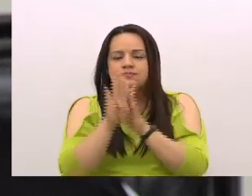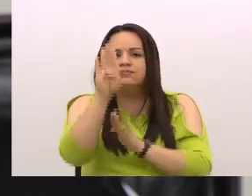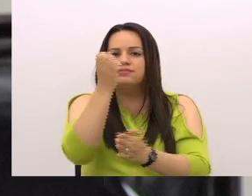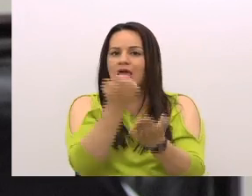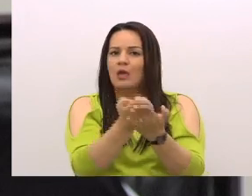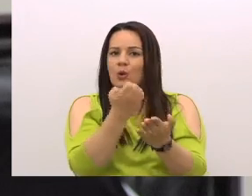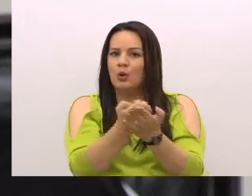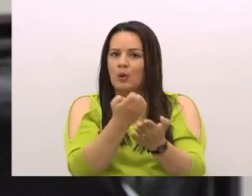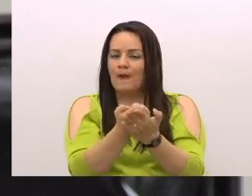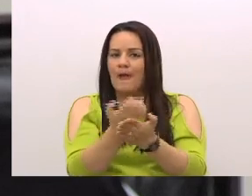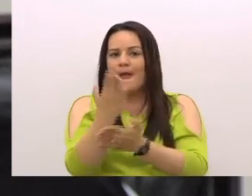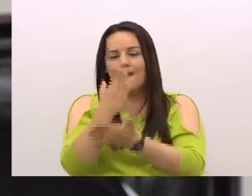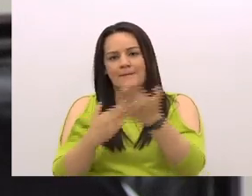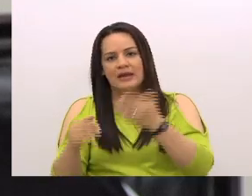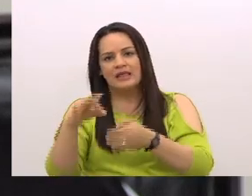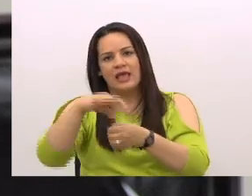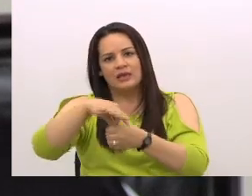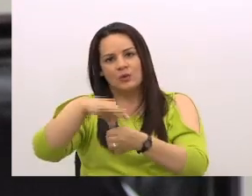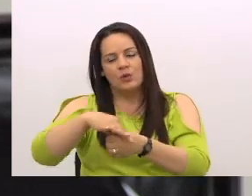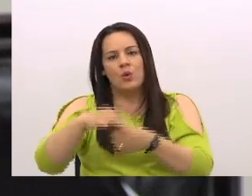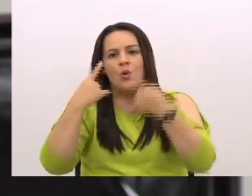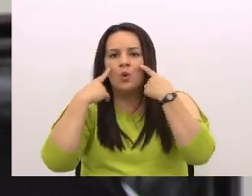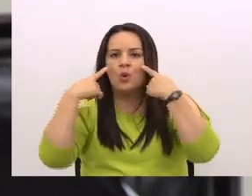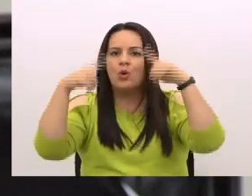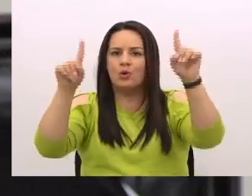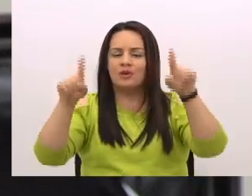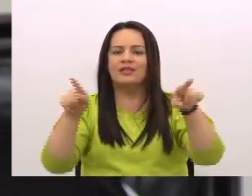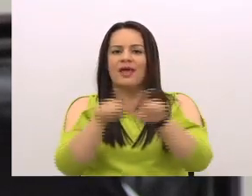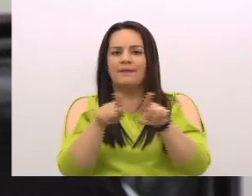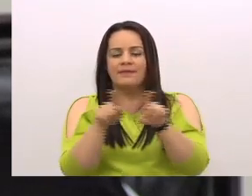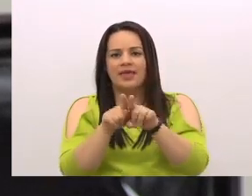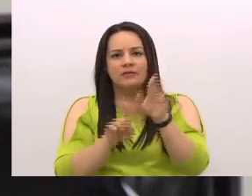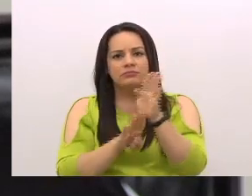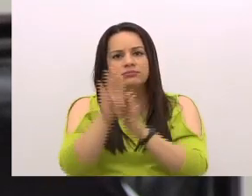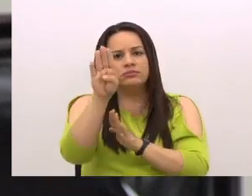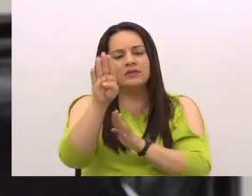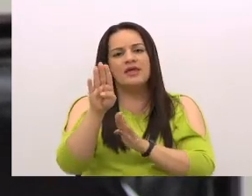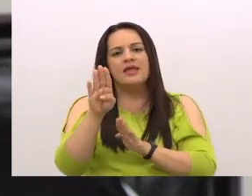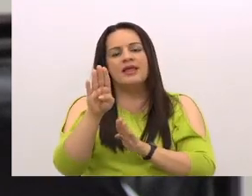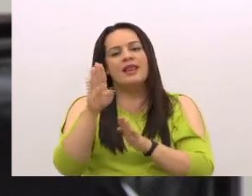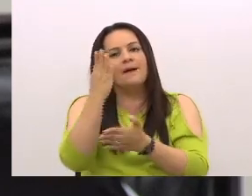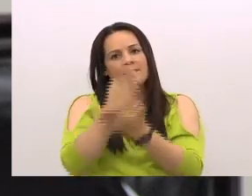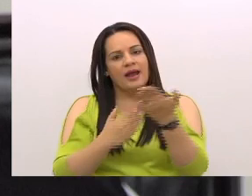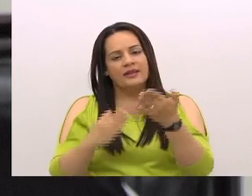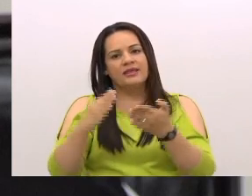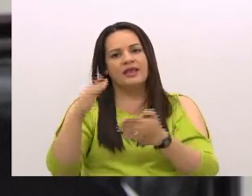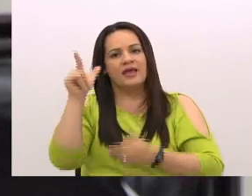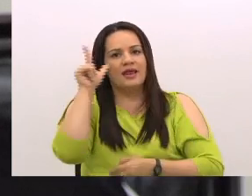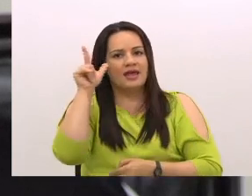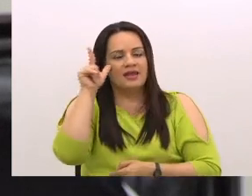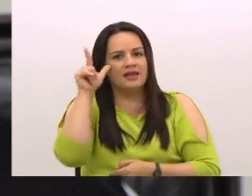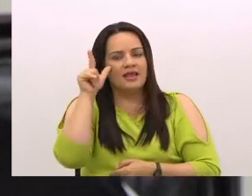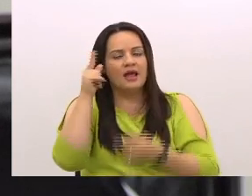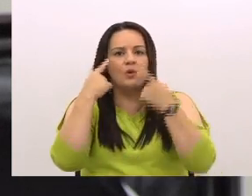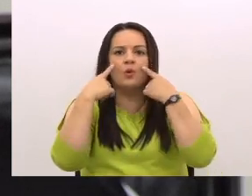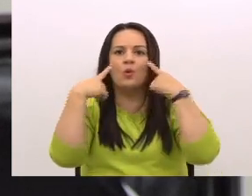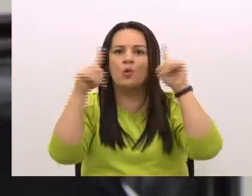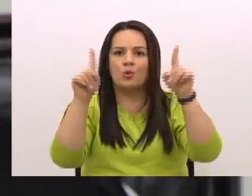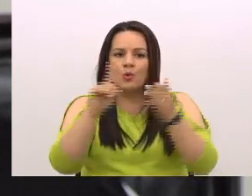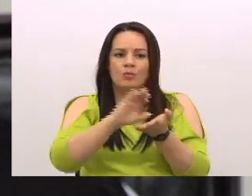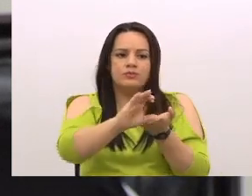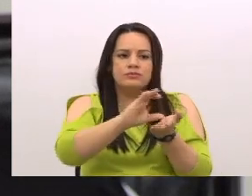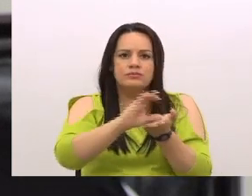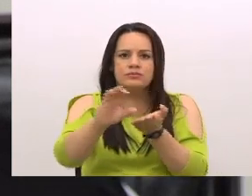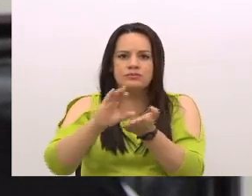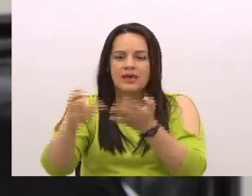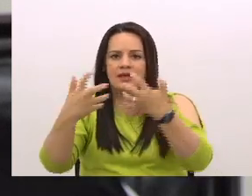la parte de la agricultura, logró reactivar la parte de la ganadería, logró inyectarle capital a